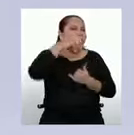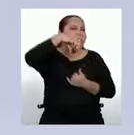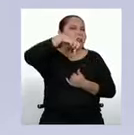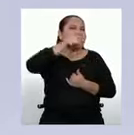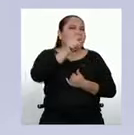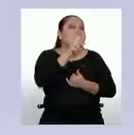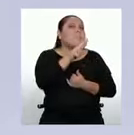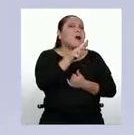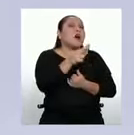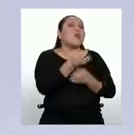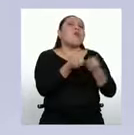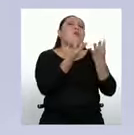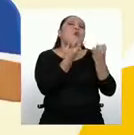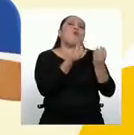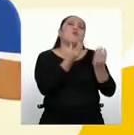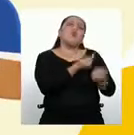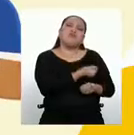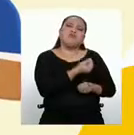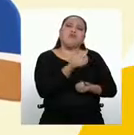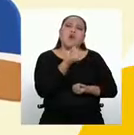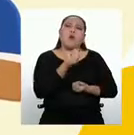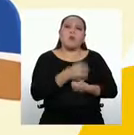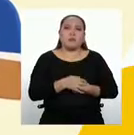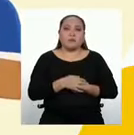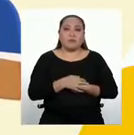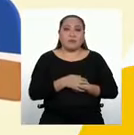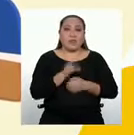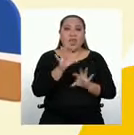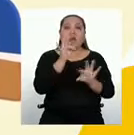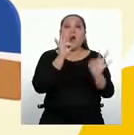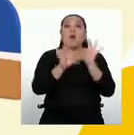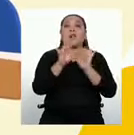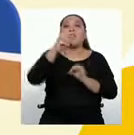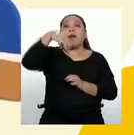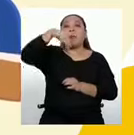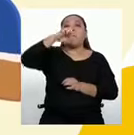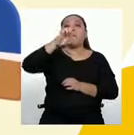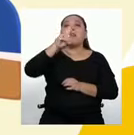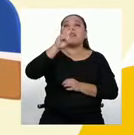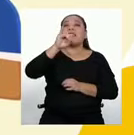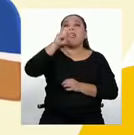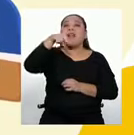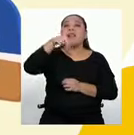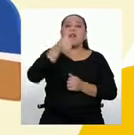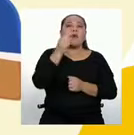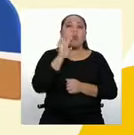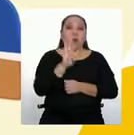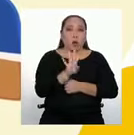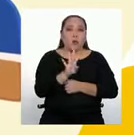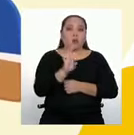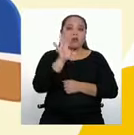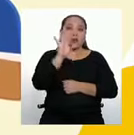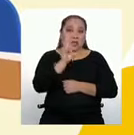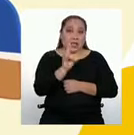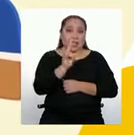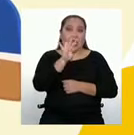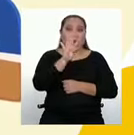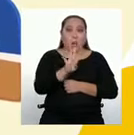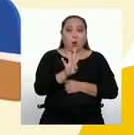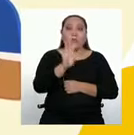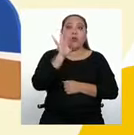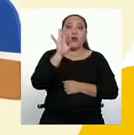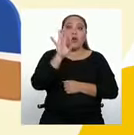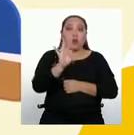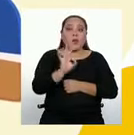la cantidad de datos es un número par. Me piden hallar la mediana de los siguientes datos. 4, 7, 4,